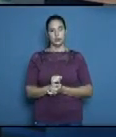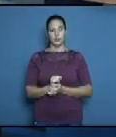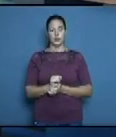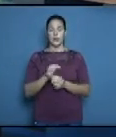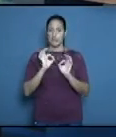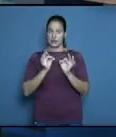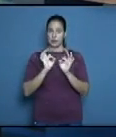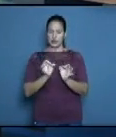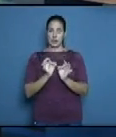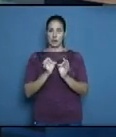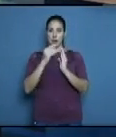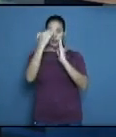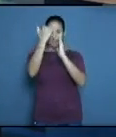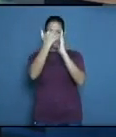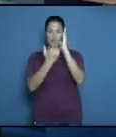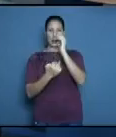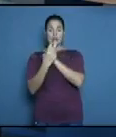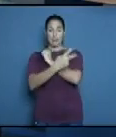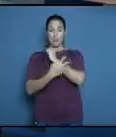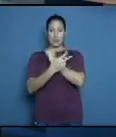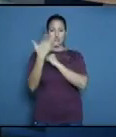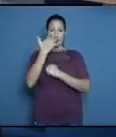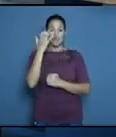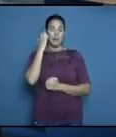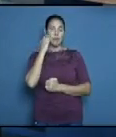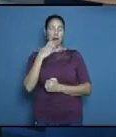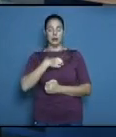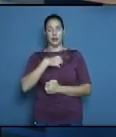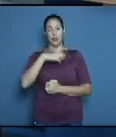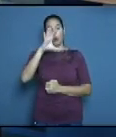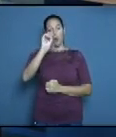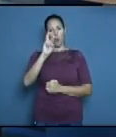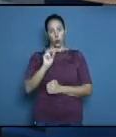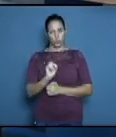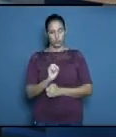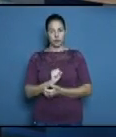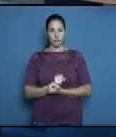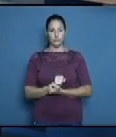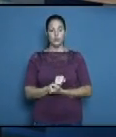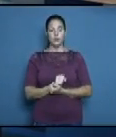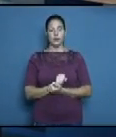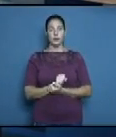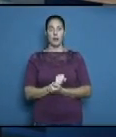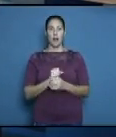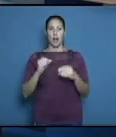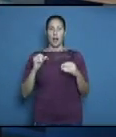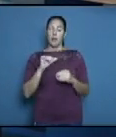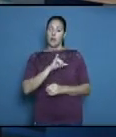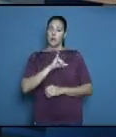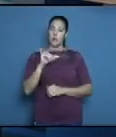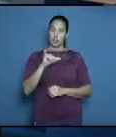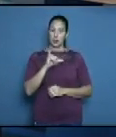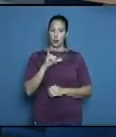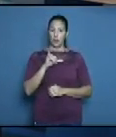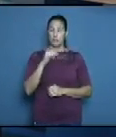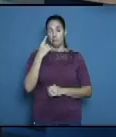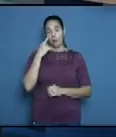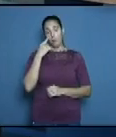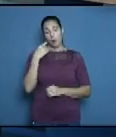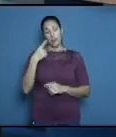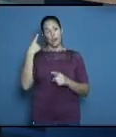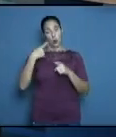se premia al que más medallas de oro alcance Japón está en la lucha por la primera posición pero ya prácticamente